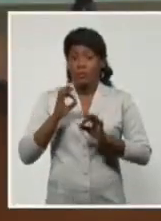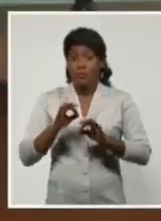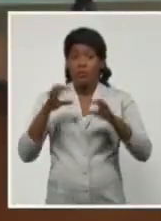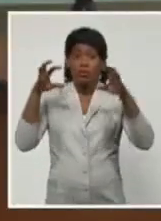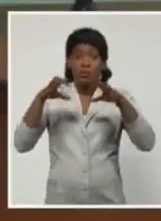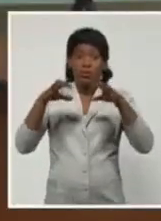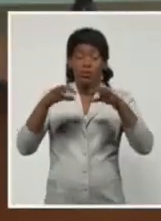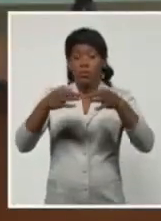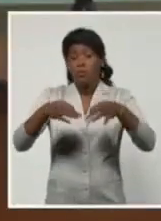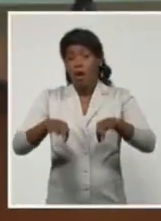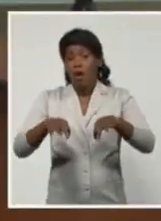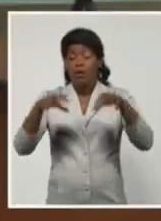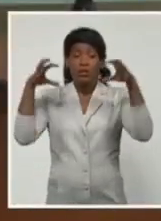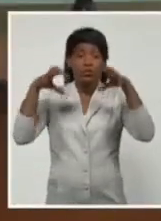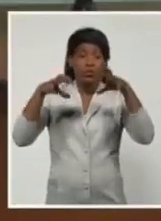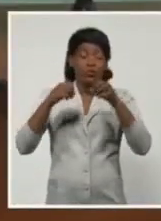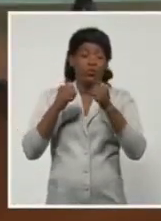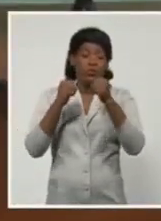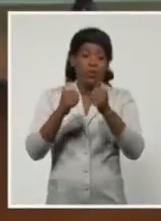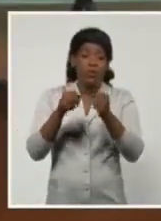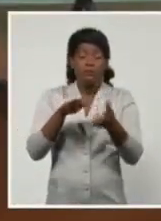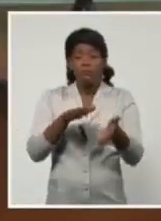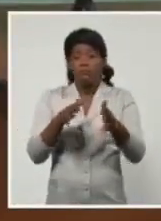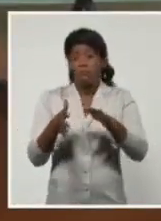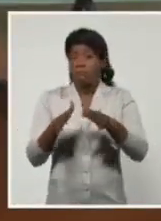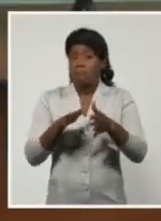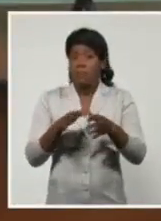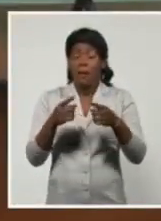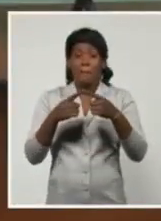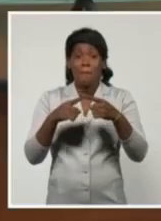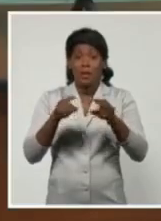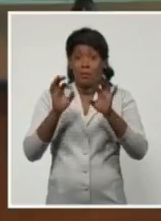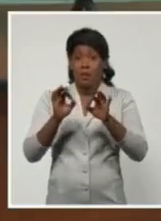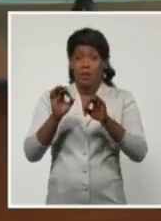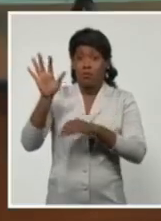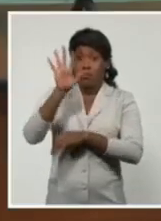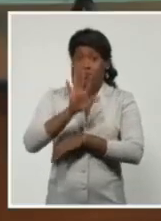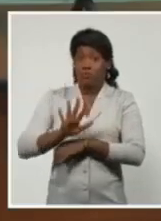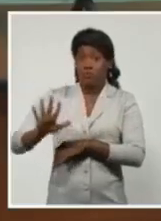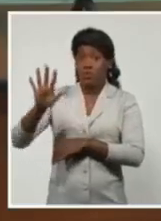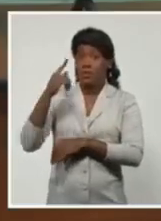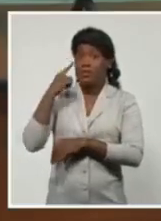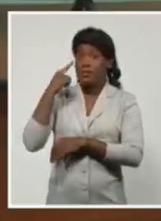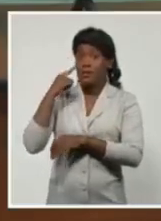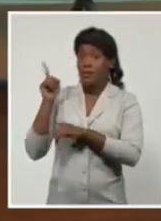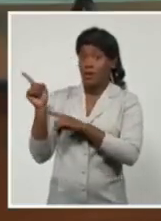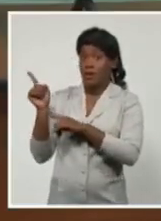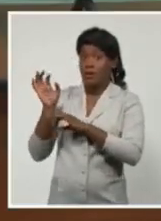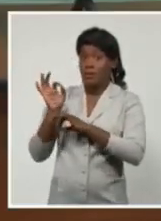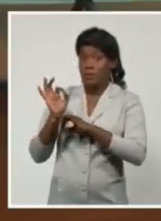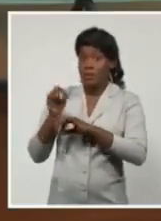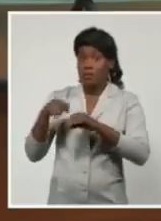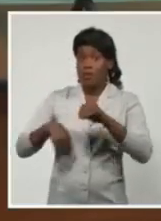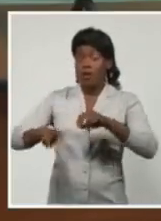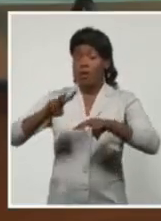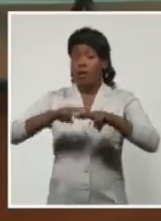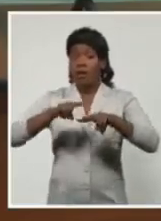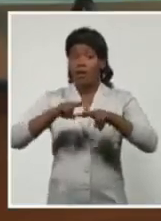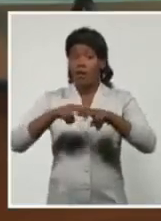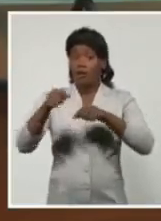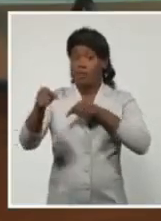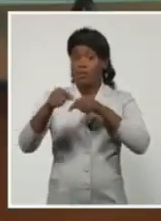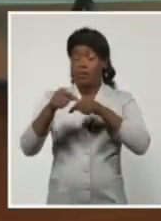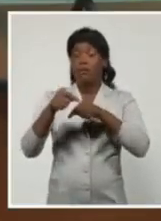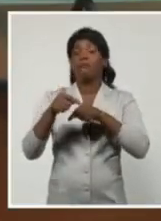lluvia normal y tener menos lluvia. Pero si una de estas zonas se genera encima de la capital o próximo, pues